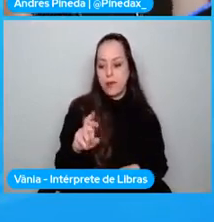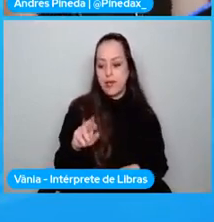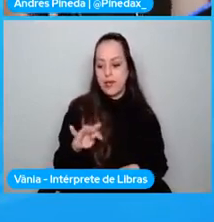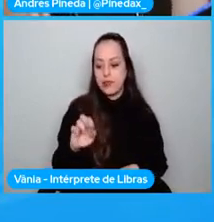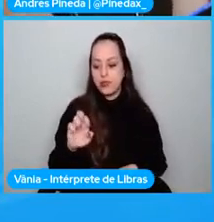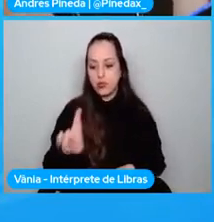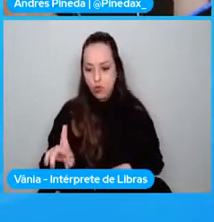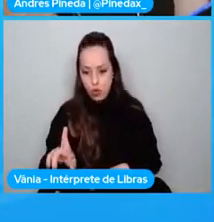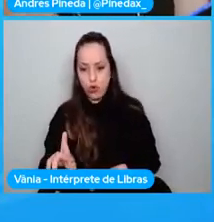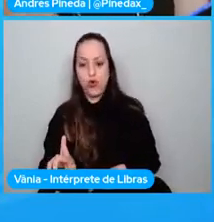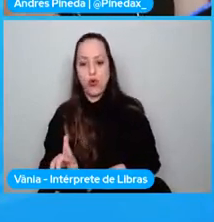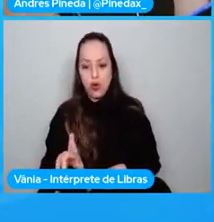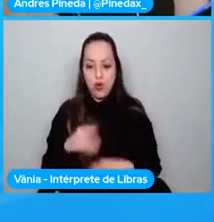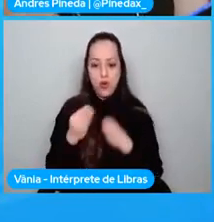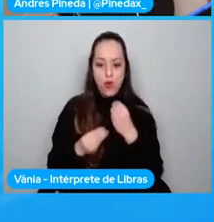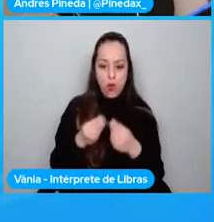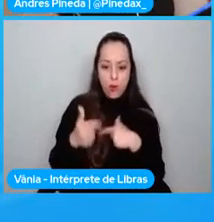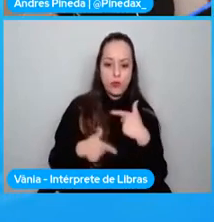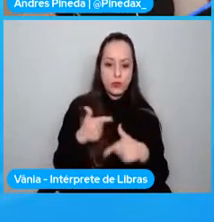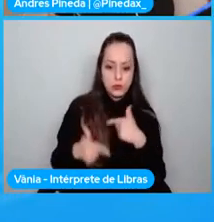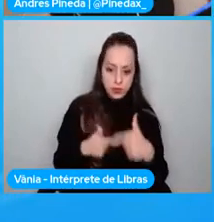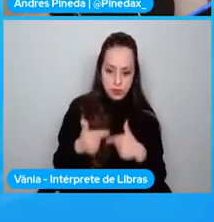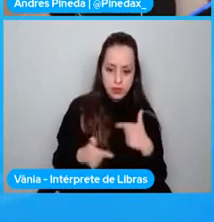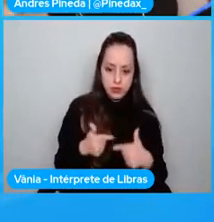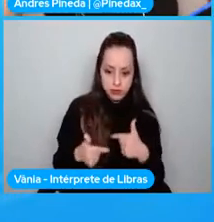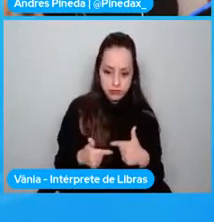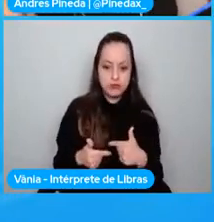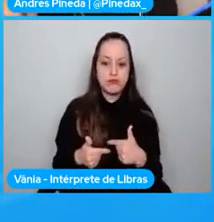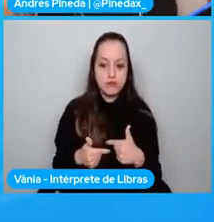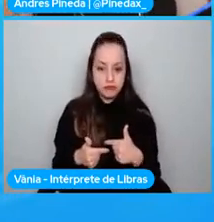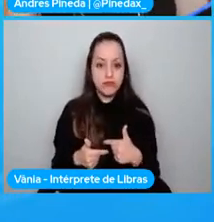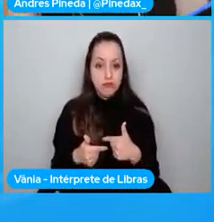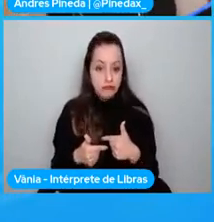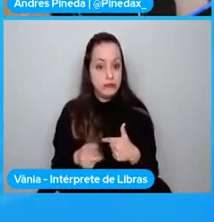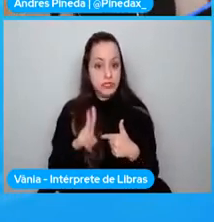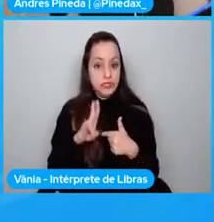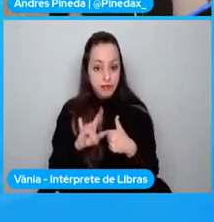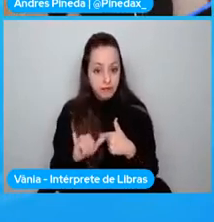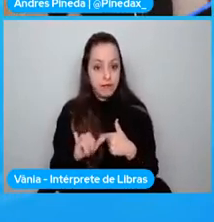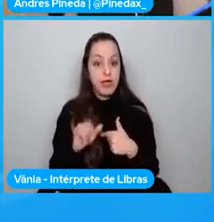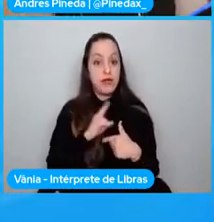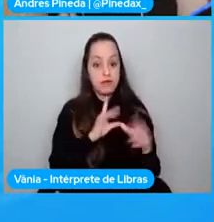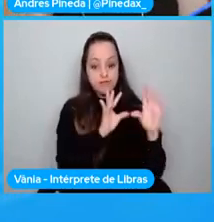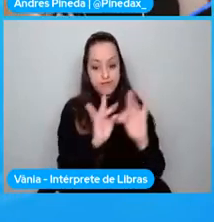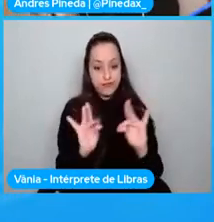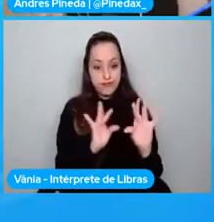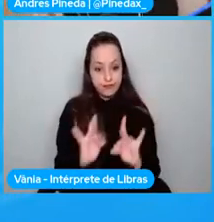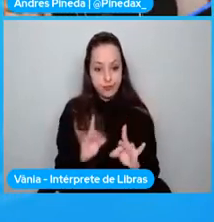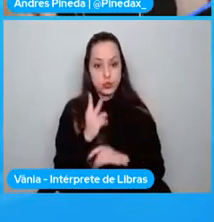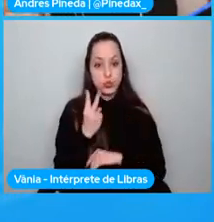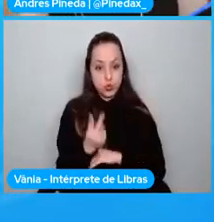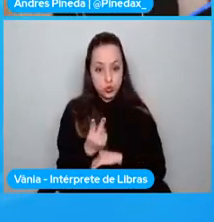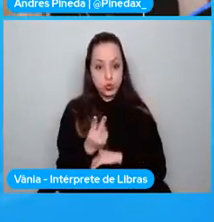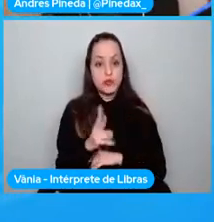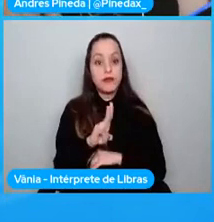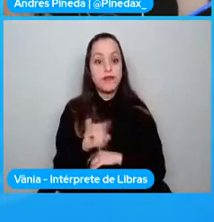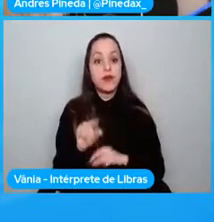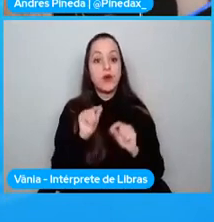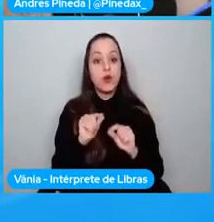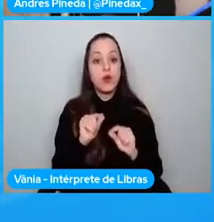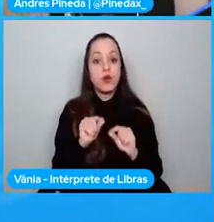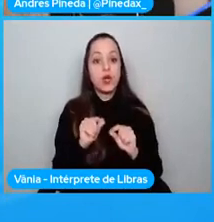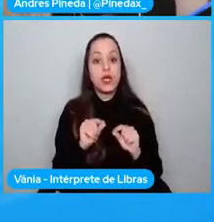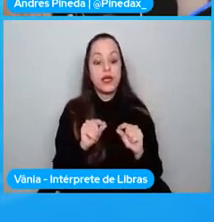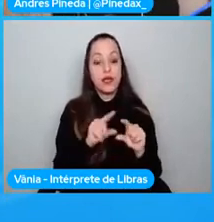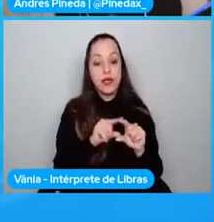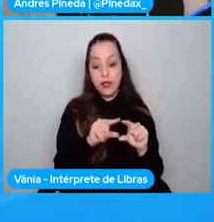las dos librerías y vamos a pasarle como de entrada el arreglo, el set de